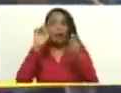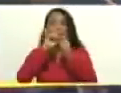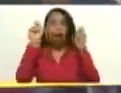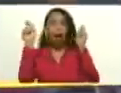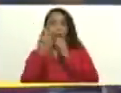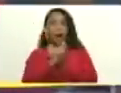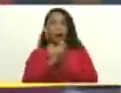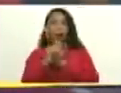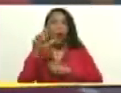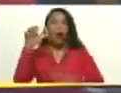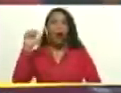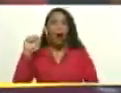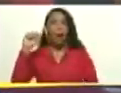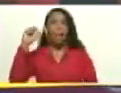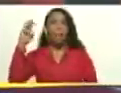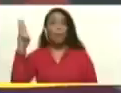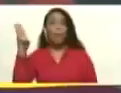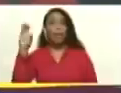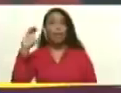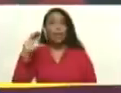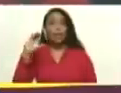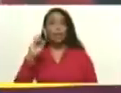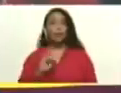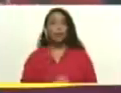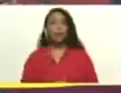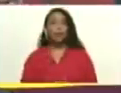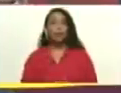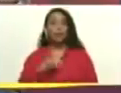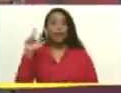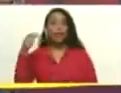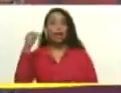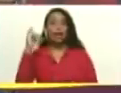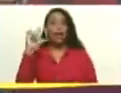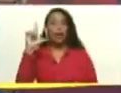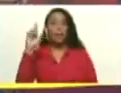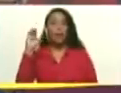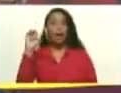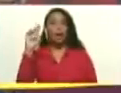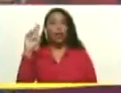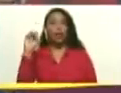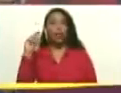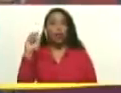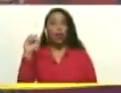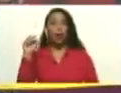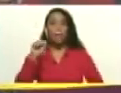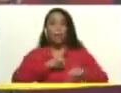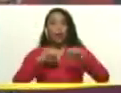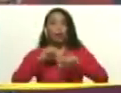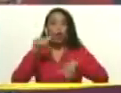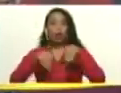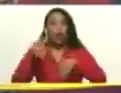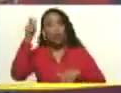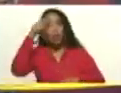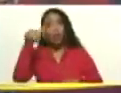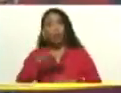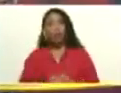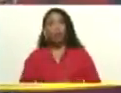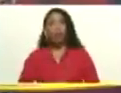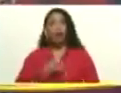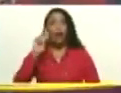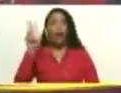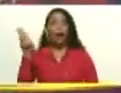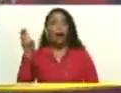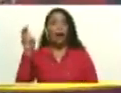APC, Gilberto Jiménez, presidente del Movimiento Electoral del Pueblo. Henry Hernández,